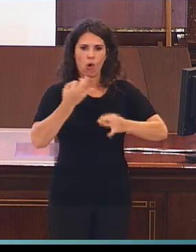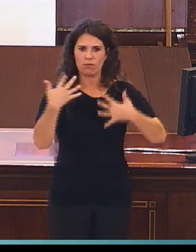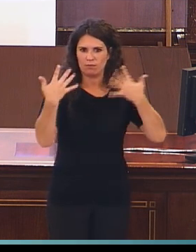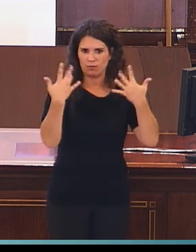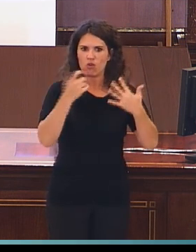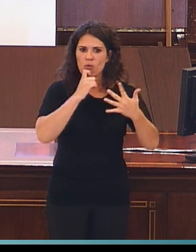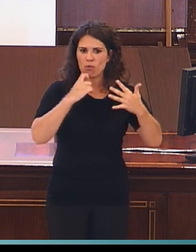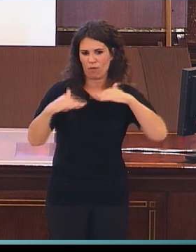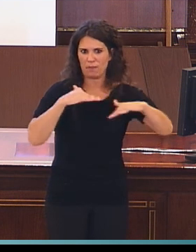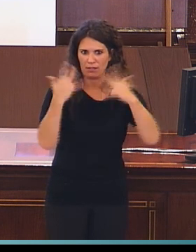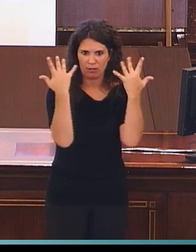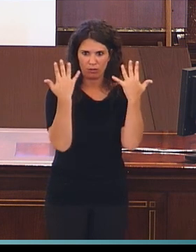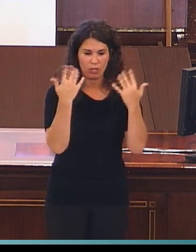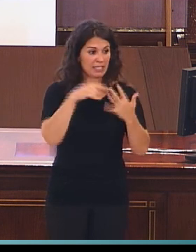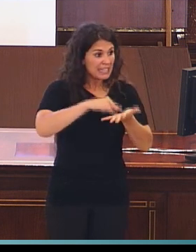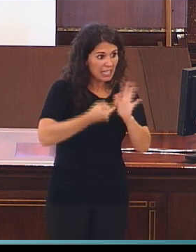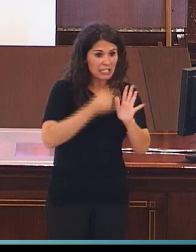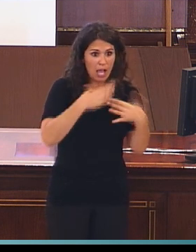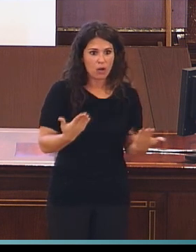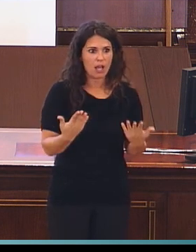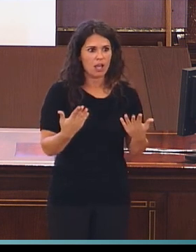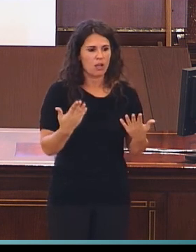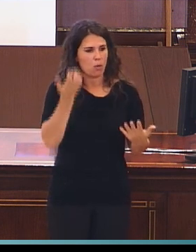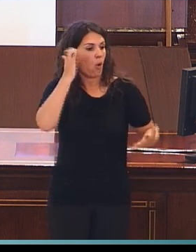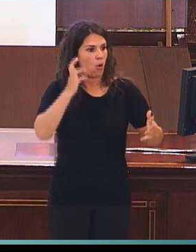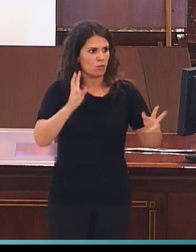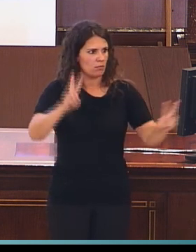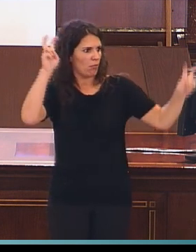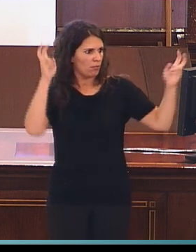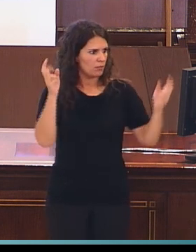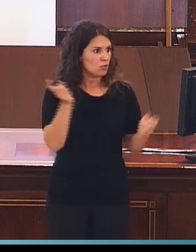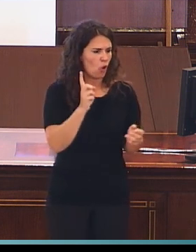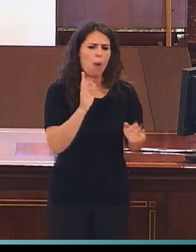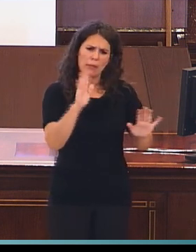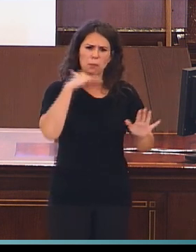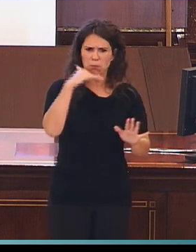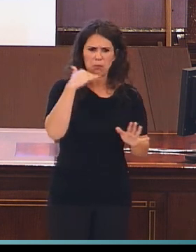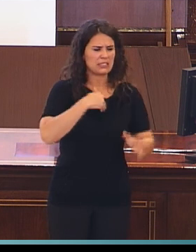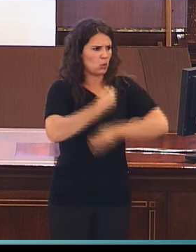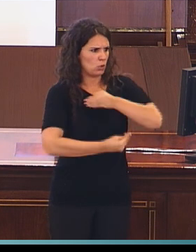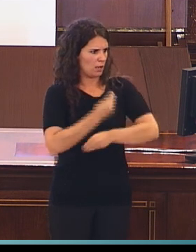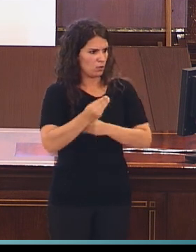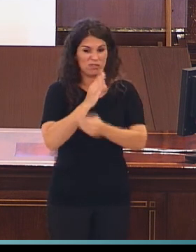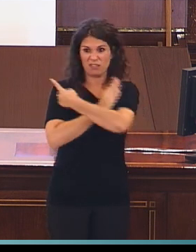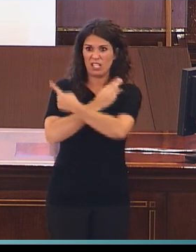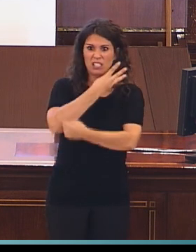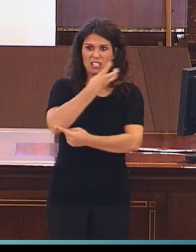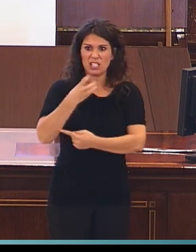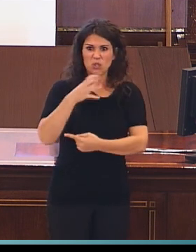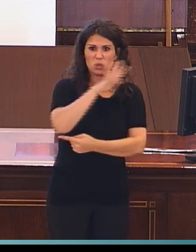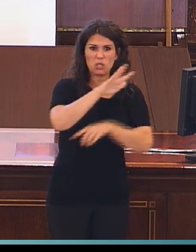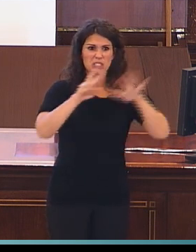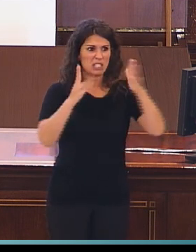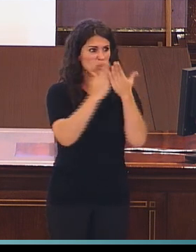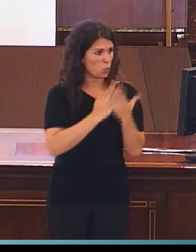se están aplicando, no todavía de forma muy numerosa, pero al menos sí el 8% de esos 357